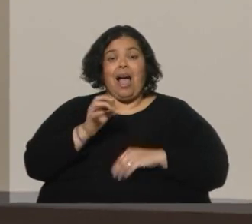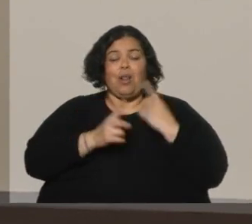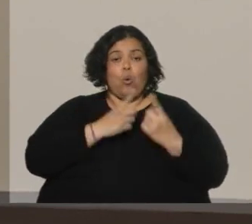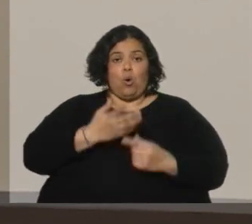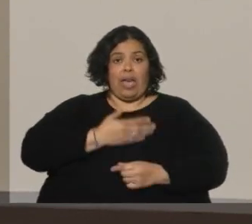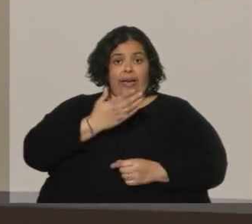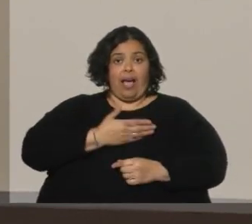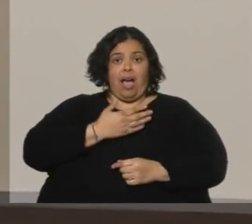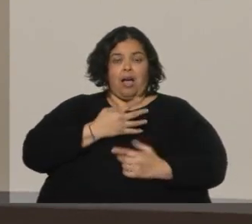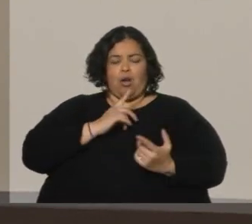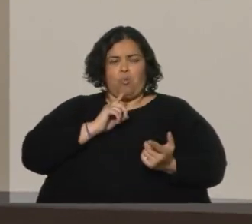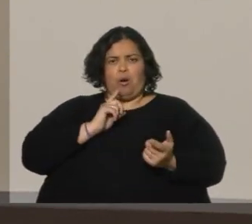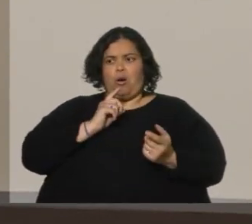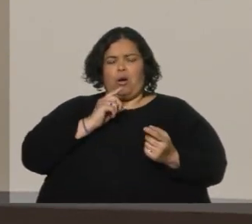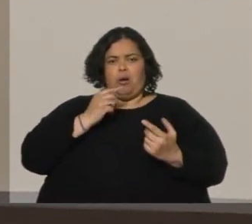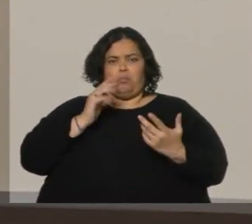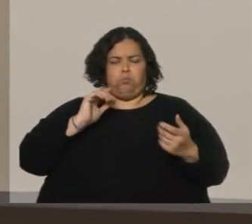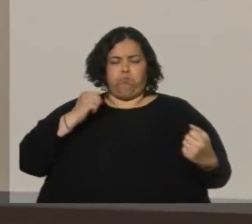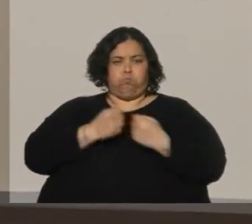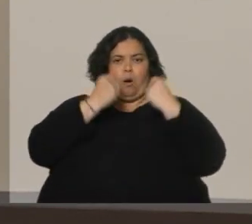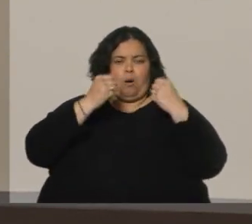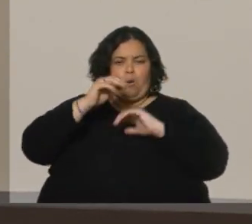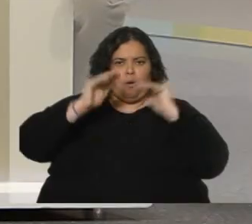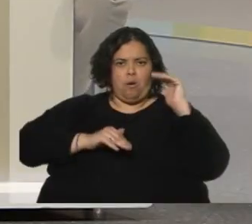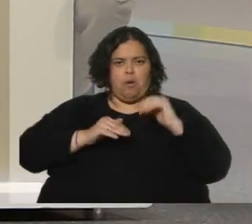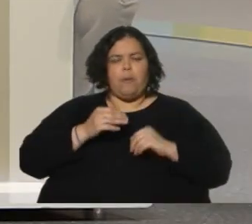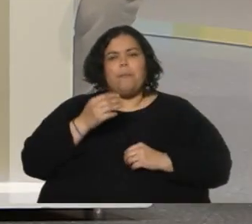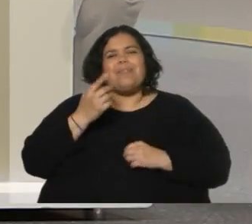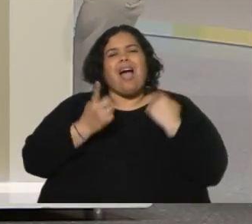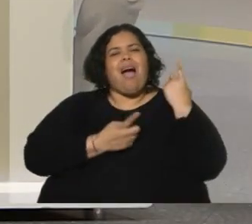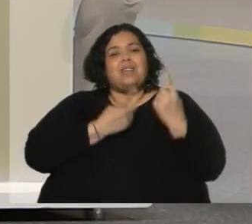eso, por esa transición, digamos, tan abrupta. No, la es que a veces realmente no sabés cuál es la velocidad.